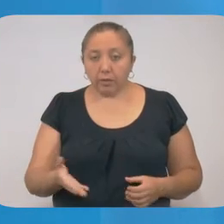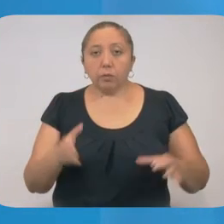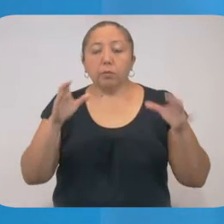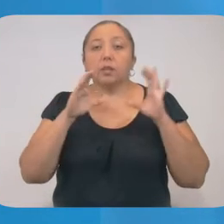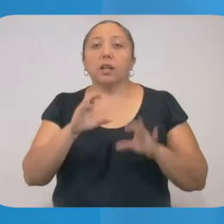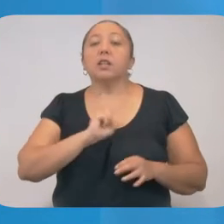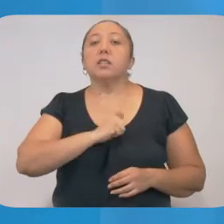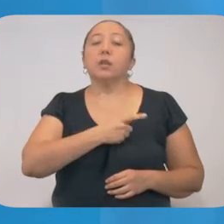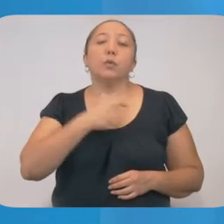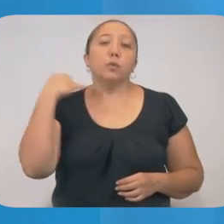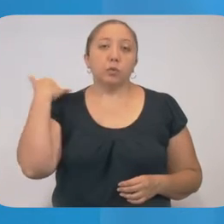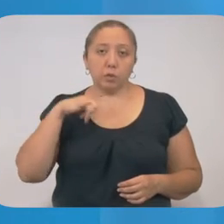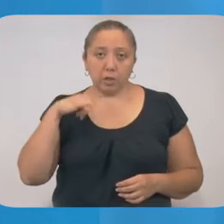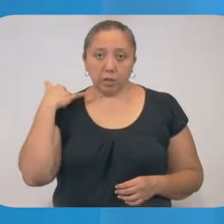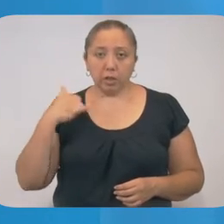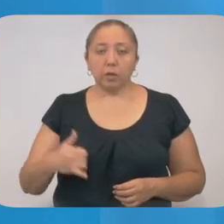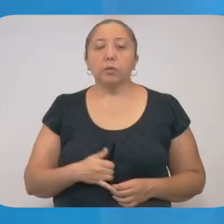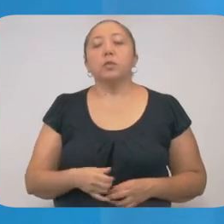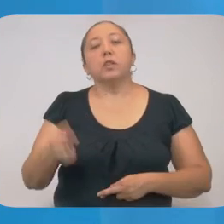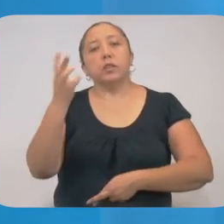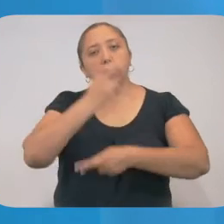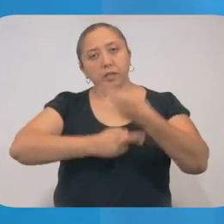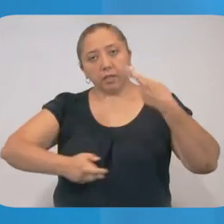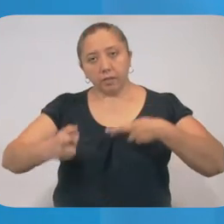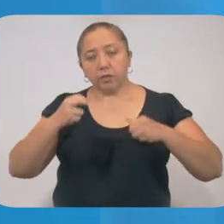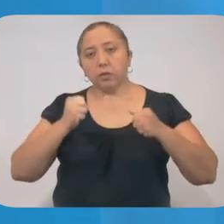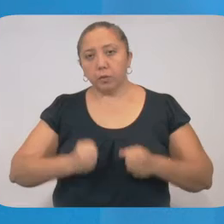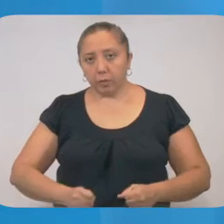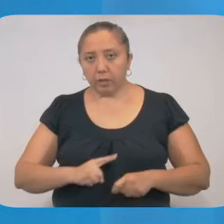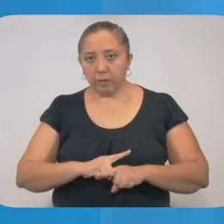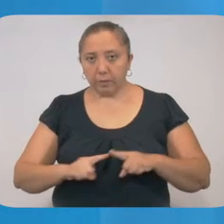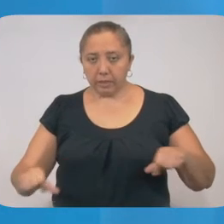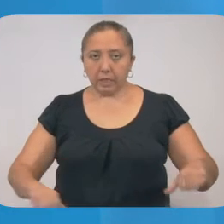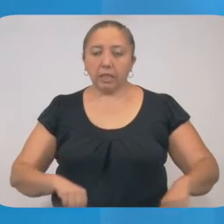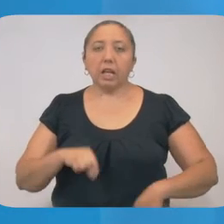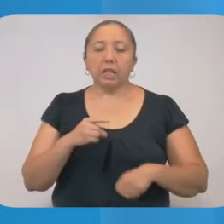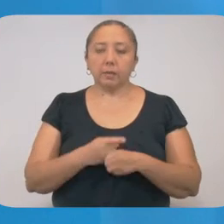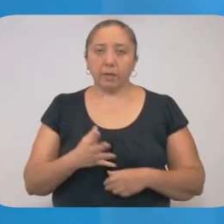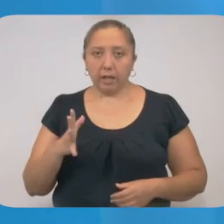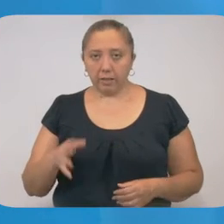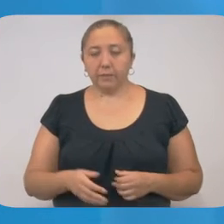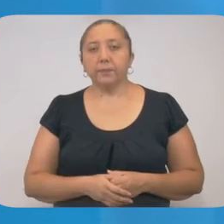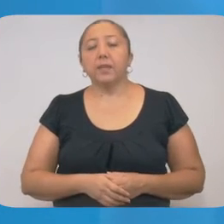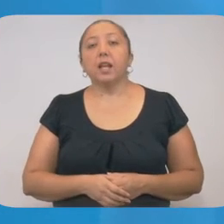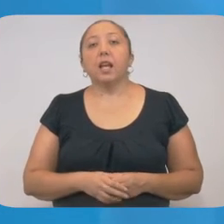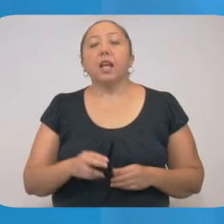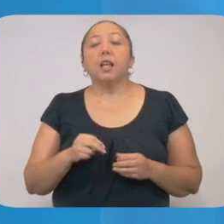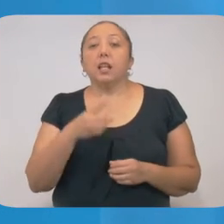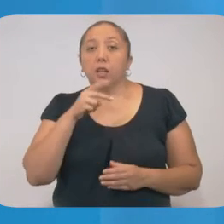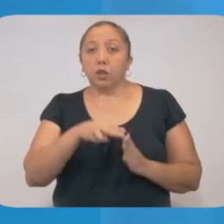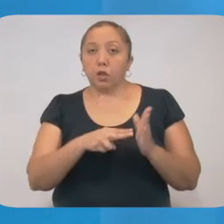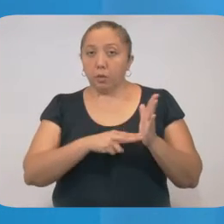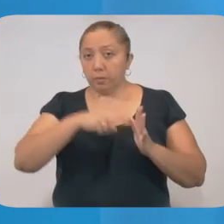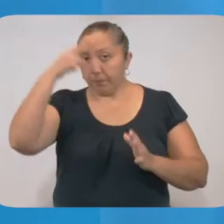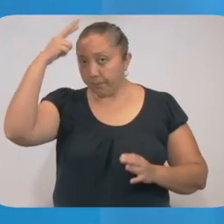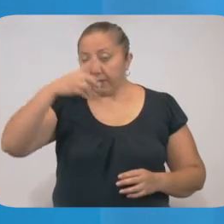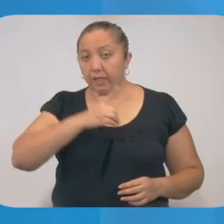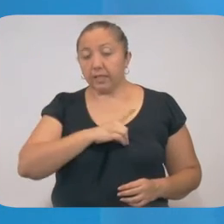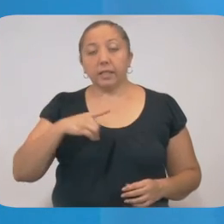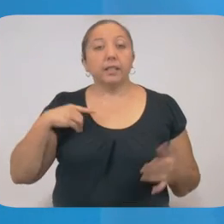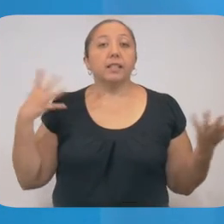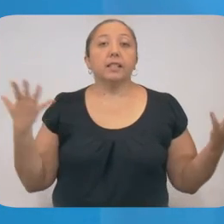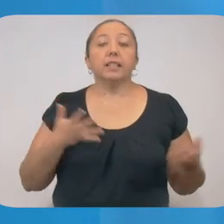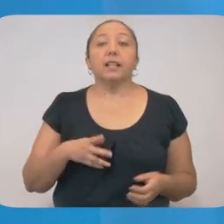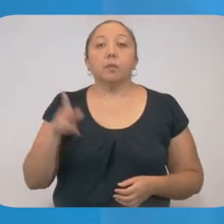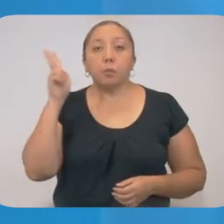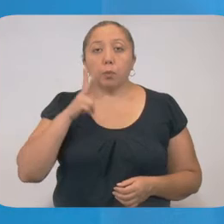proteger la salud de los yucatecos y preparar un retorno seguro a diversas actividades. La norma de la Federación marca que se deben